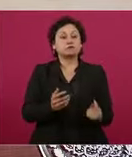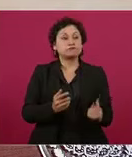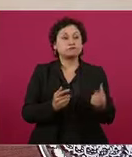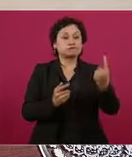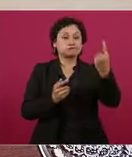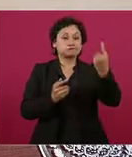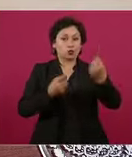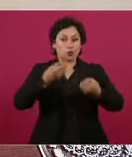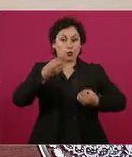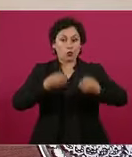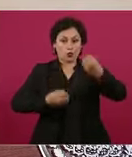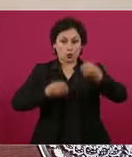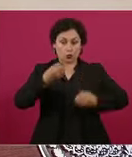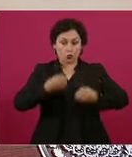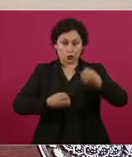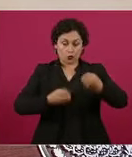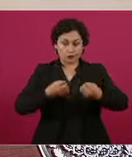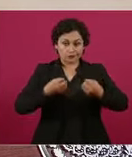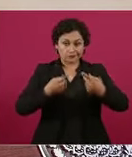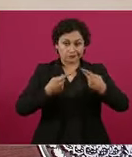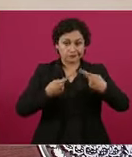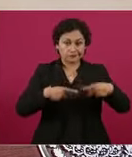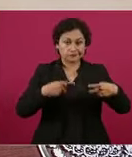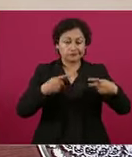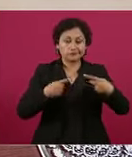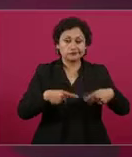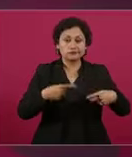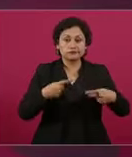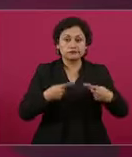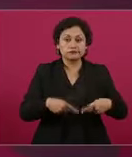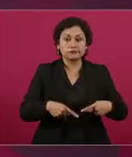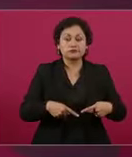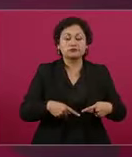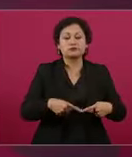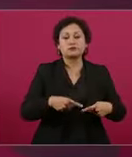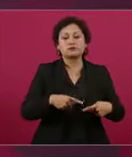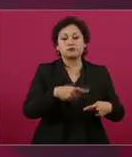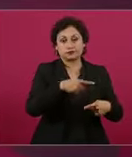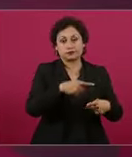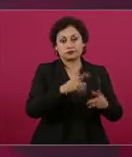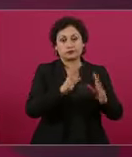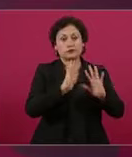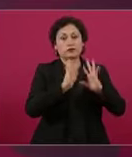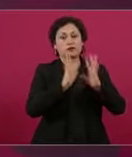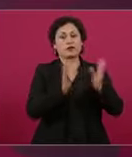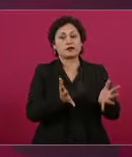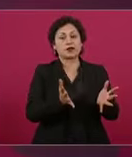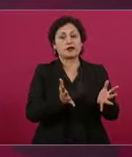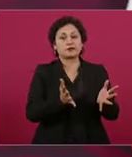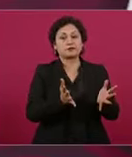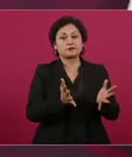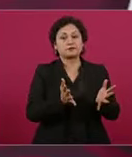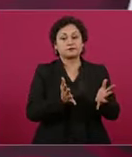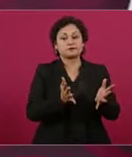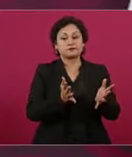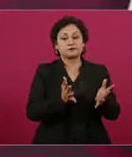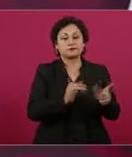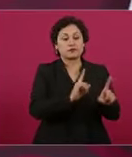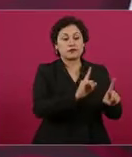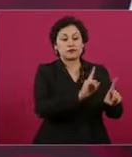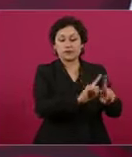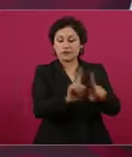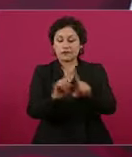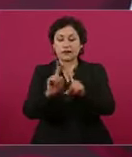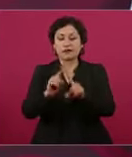desechara los recursos que presentaron